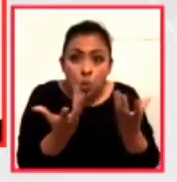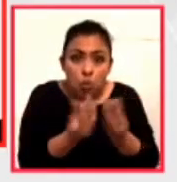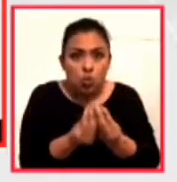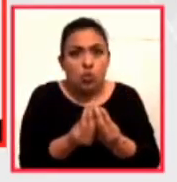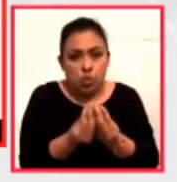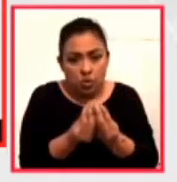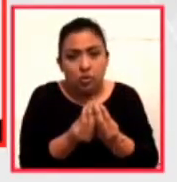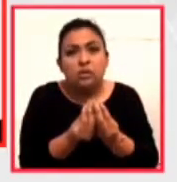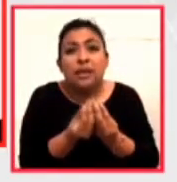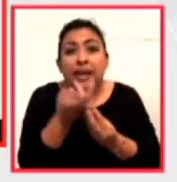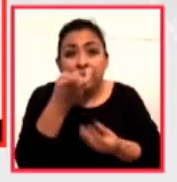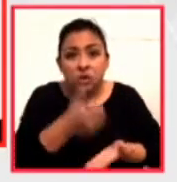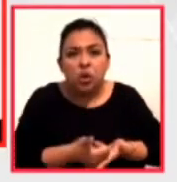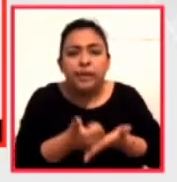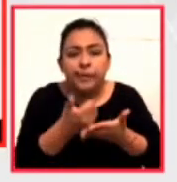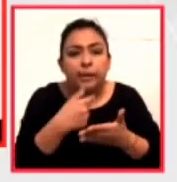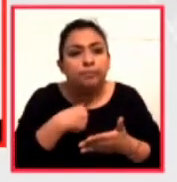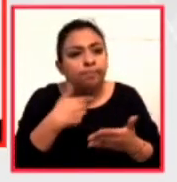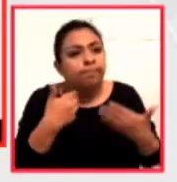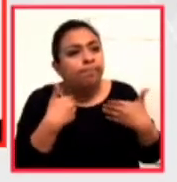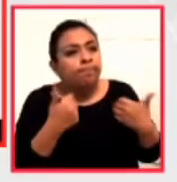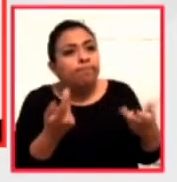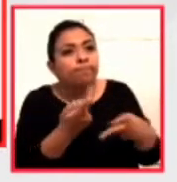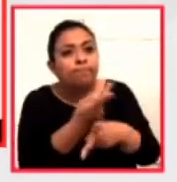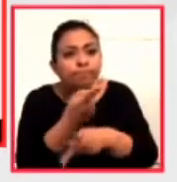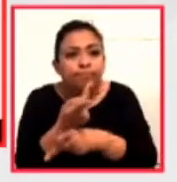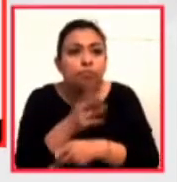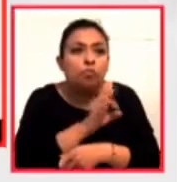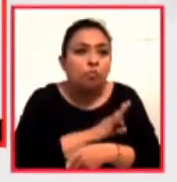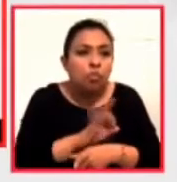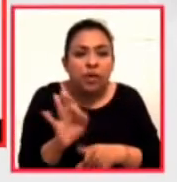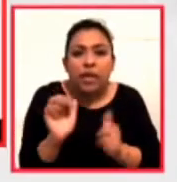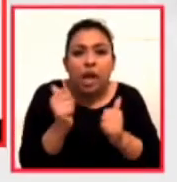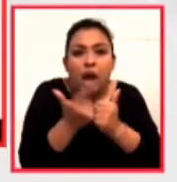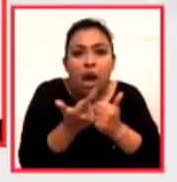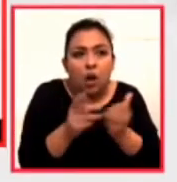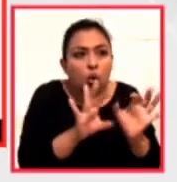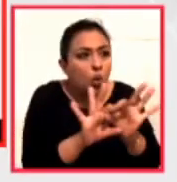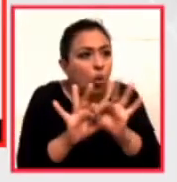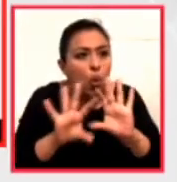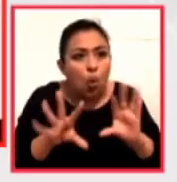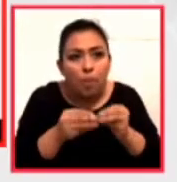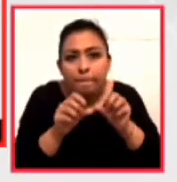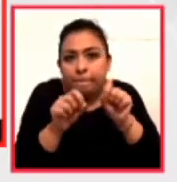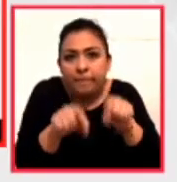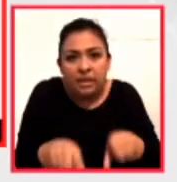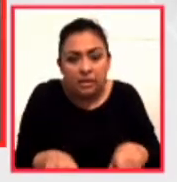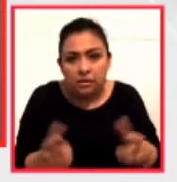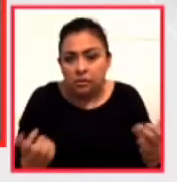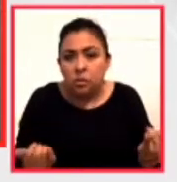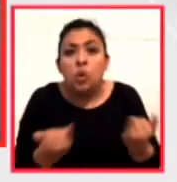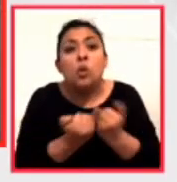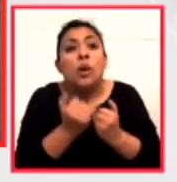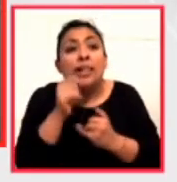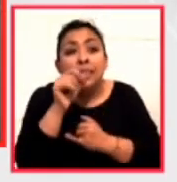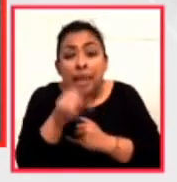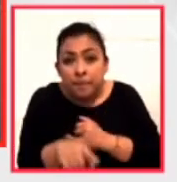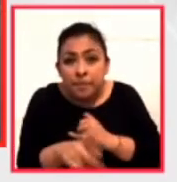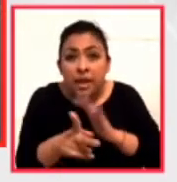nos permite sacar conclusiones de las posibilidades de una acción común y también de reestablecer